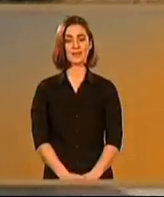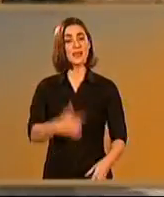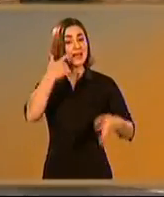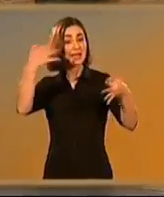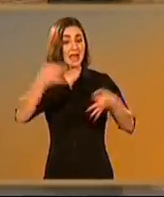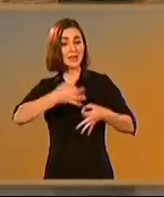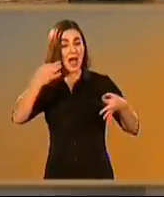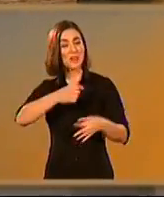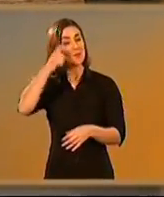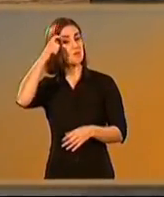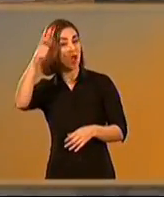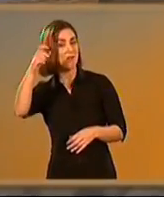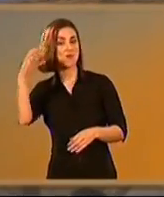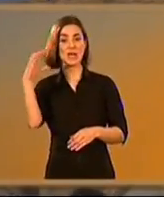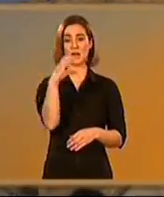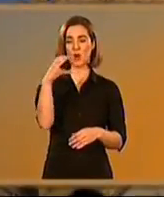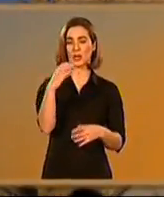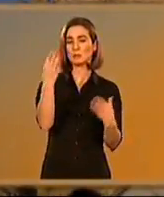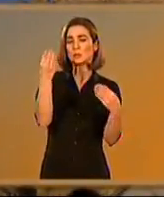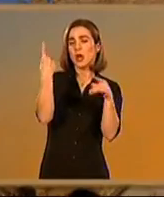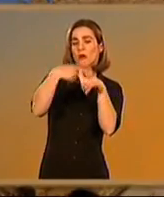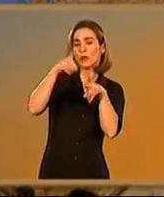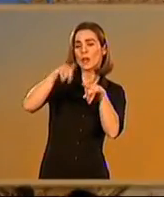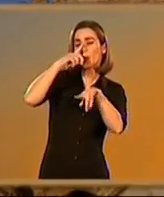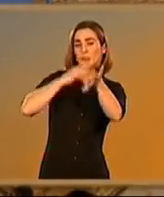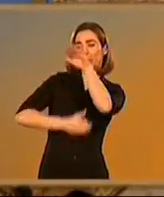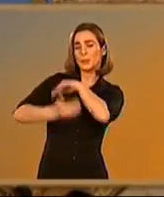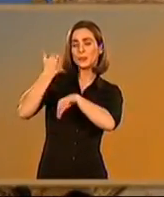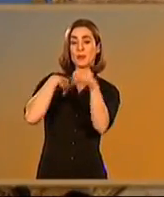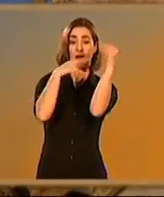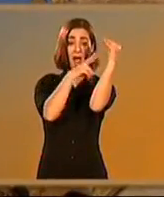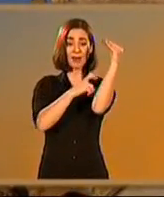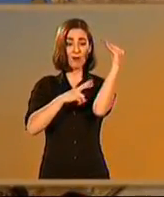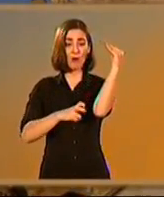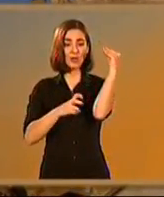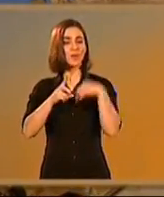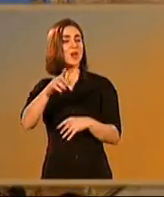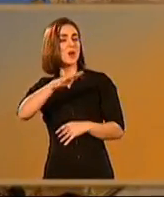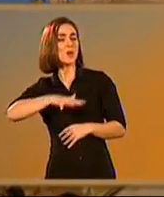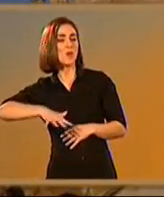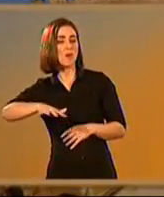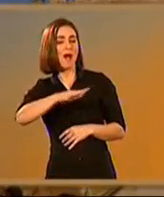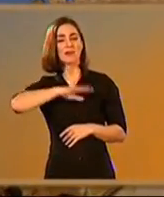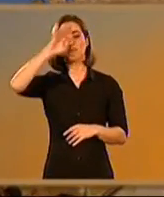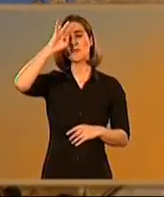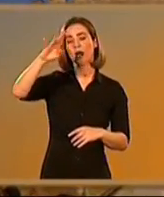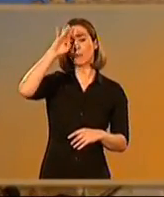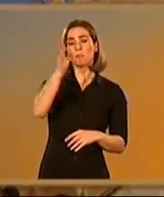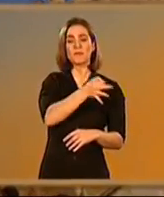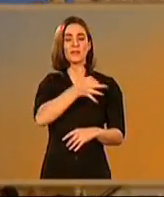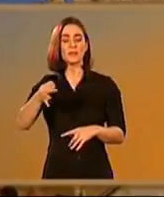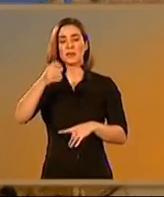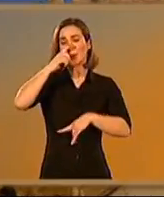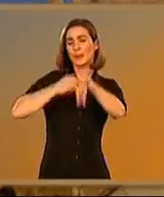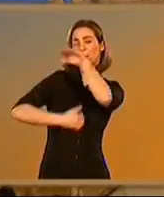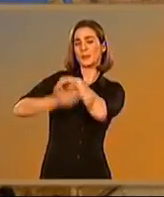En realidad Carmona es, en su totalidad, un auténtico yacimiento arqueológico en donde se respira la nostalgia de su pasado por